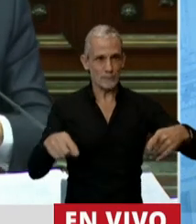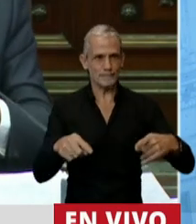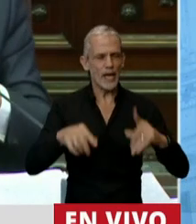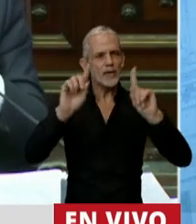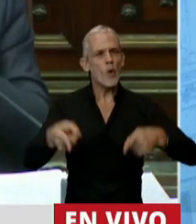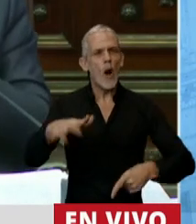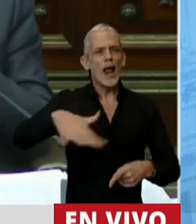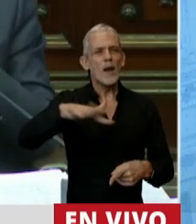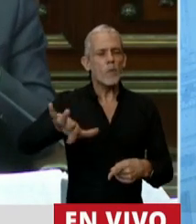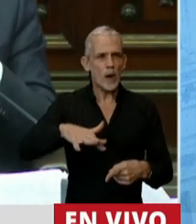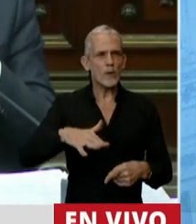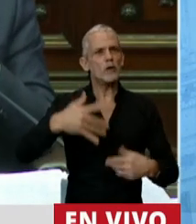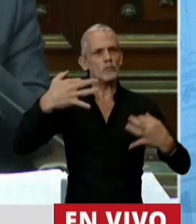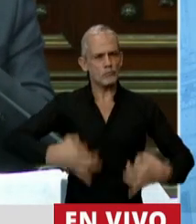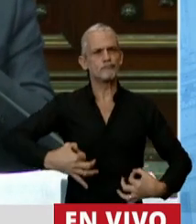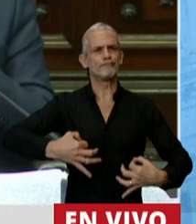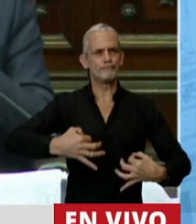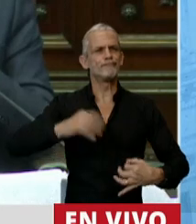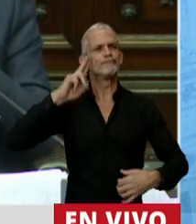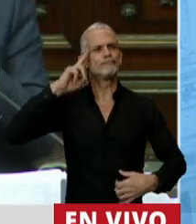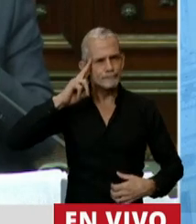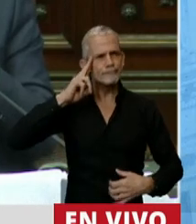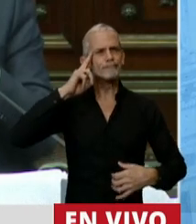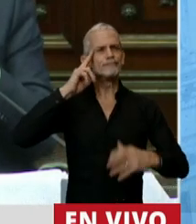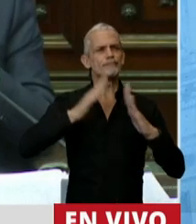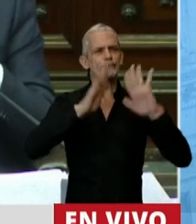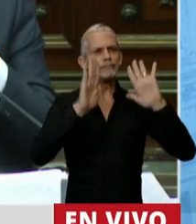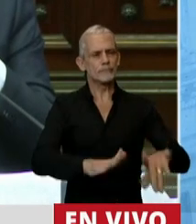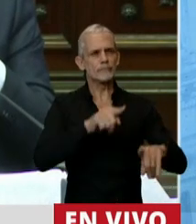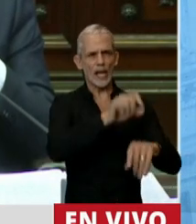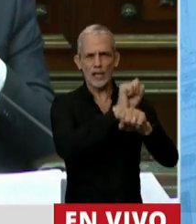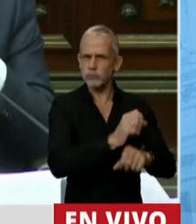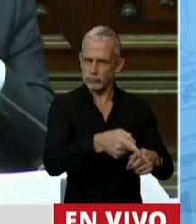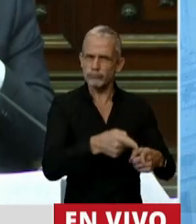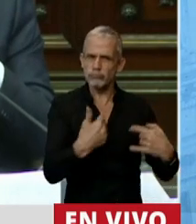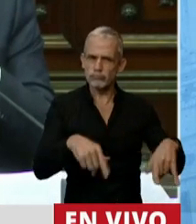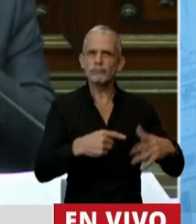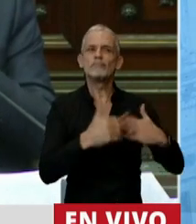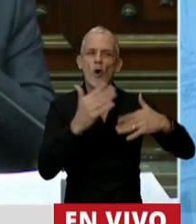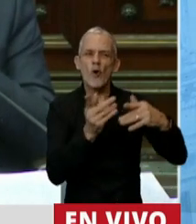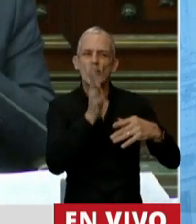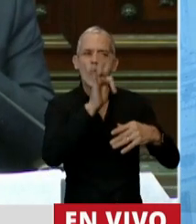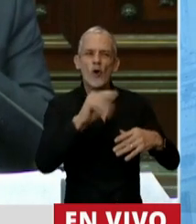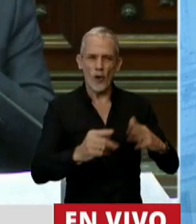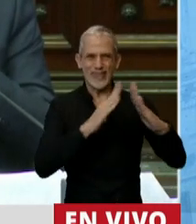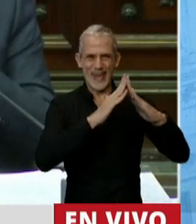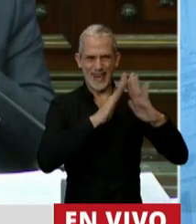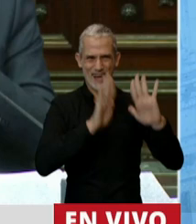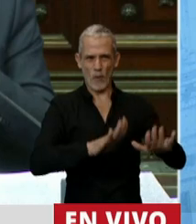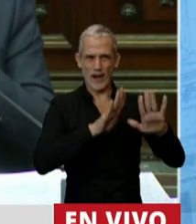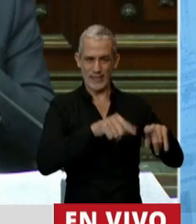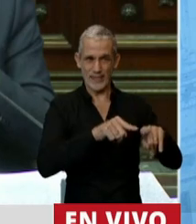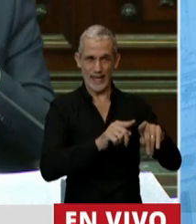consolidó y respetó y construyó día a día la cuarentena que hoy